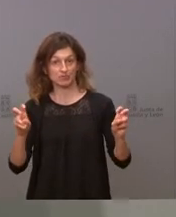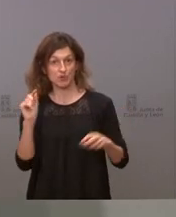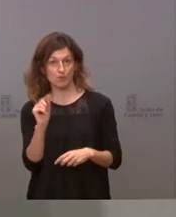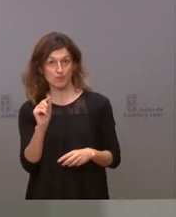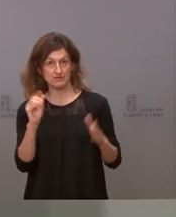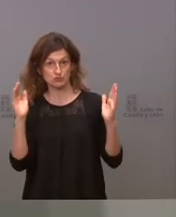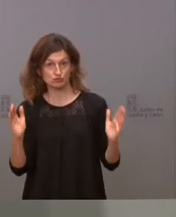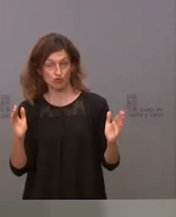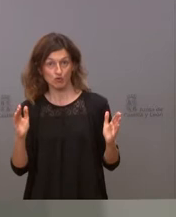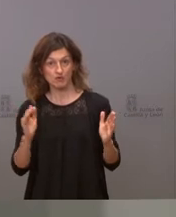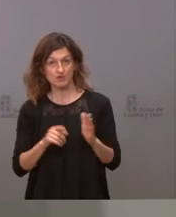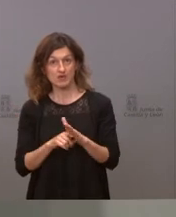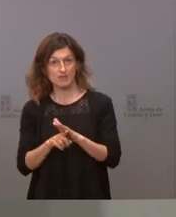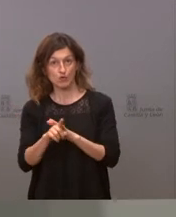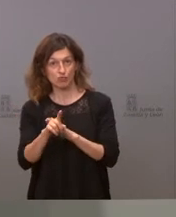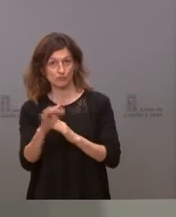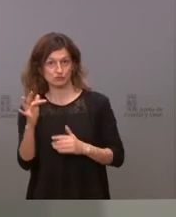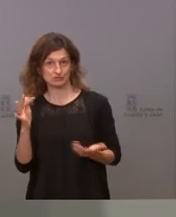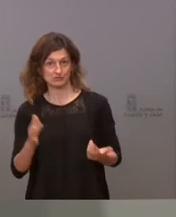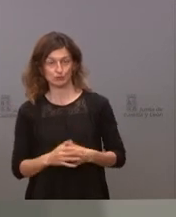evoluciona positivamente.